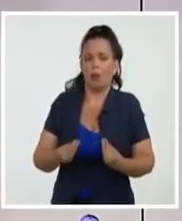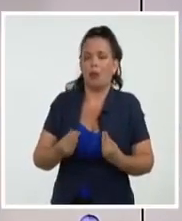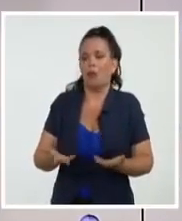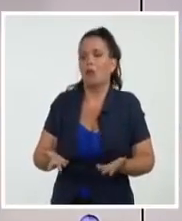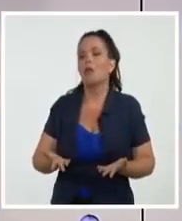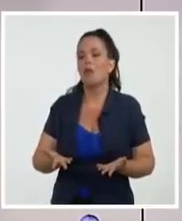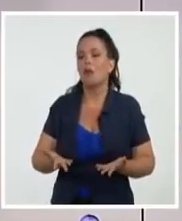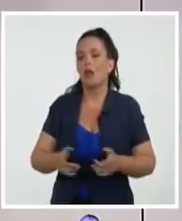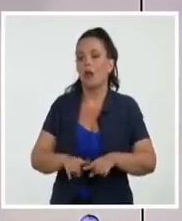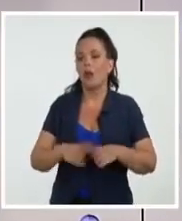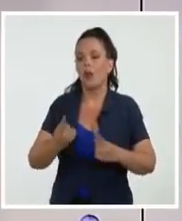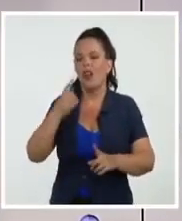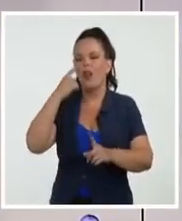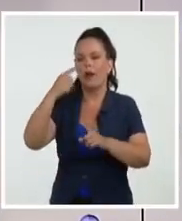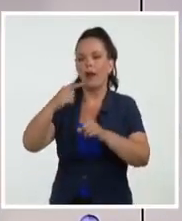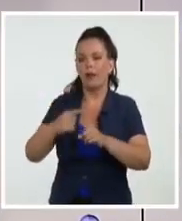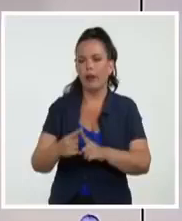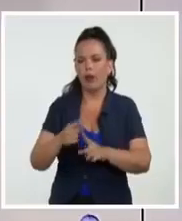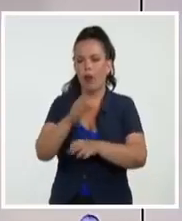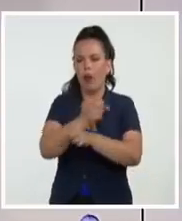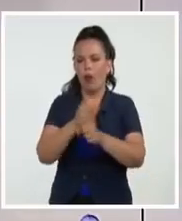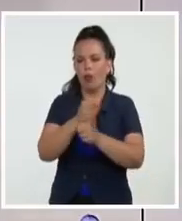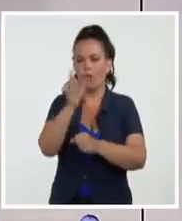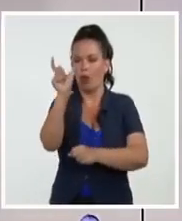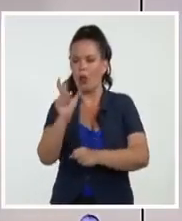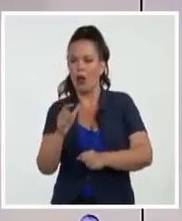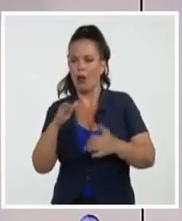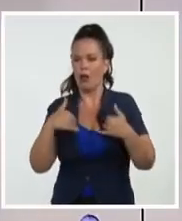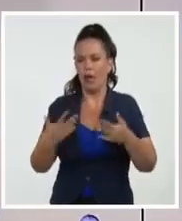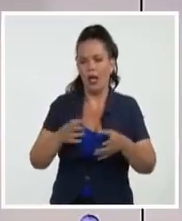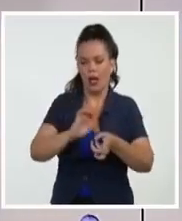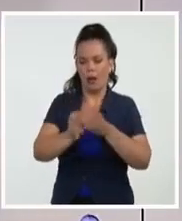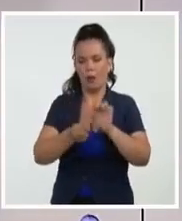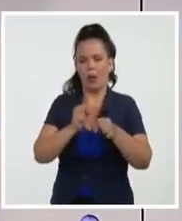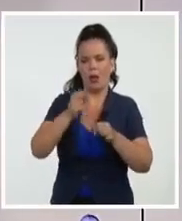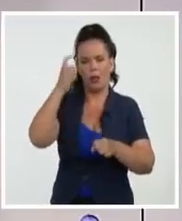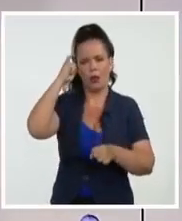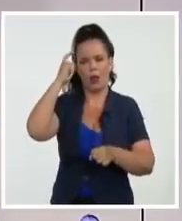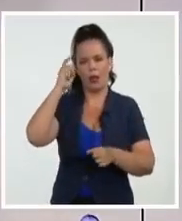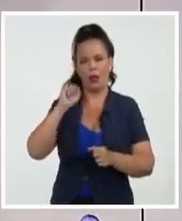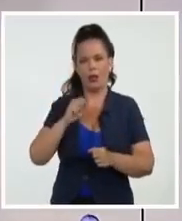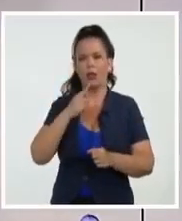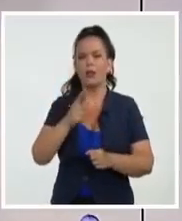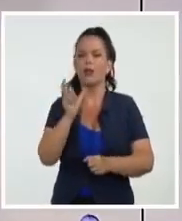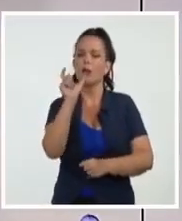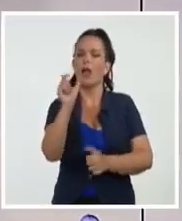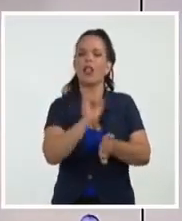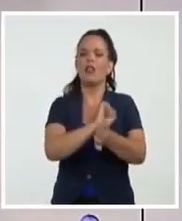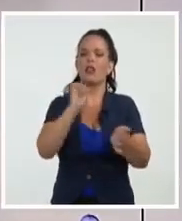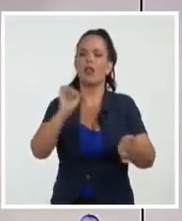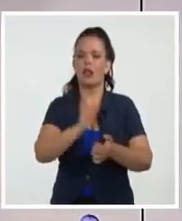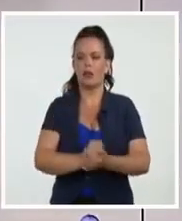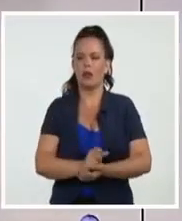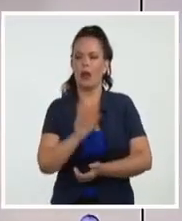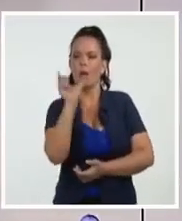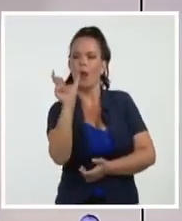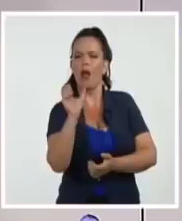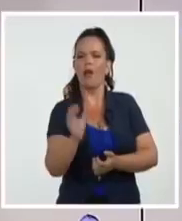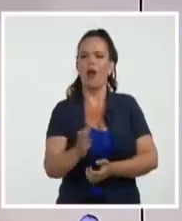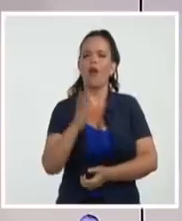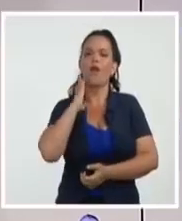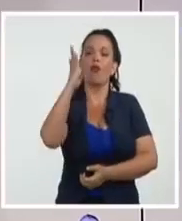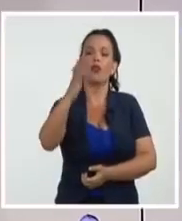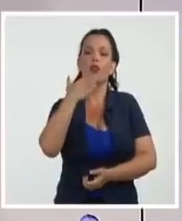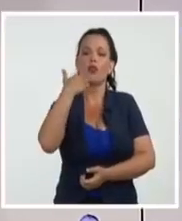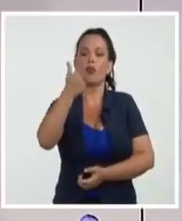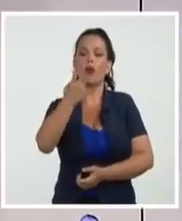con ellas manipular y confundir. Habló de libertad, futuro mejor para los cubanos, respeto